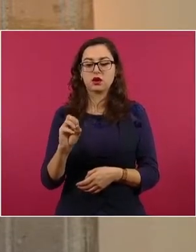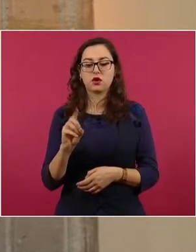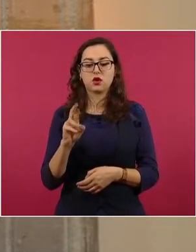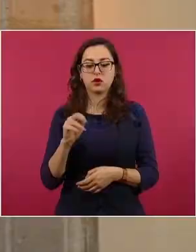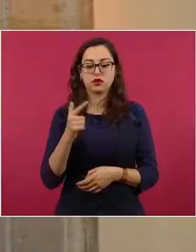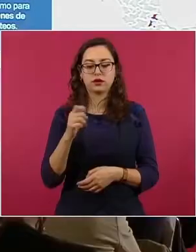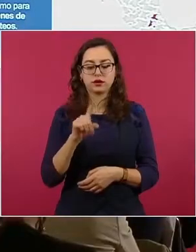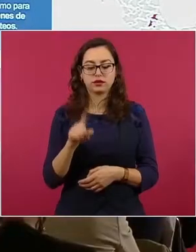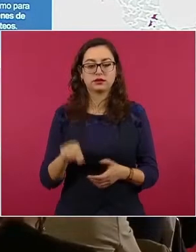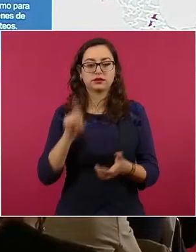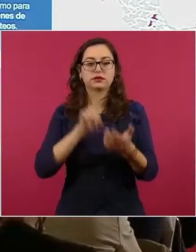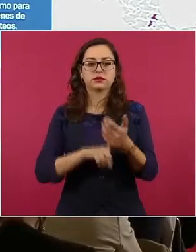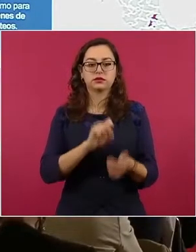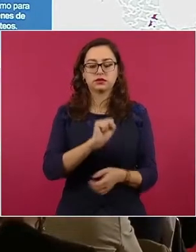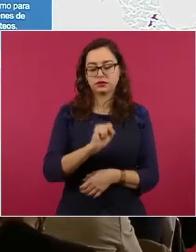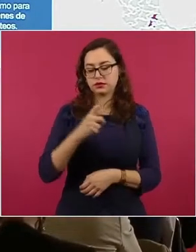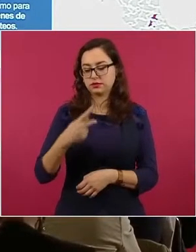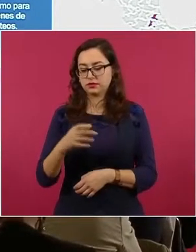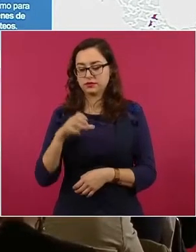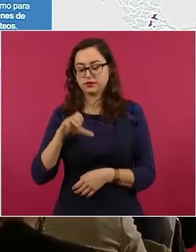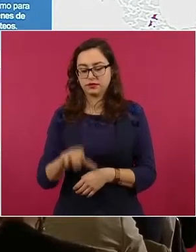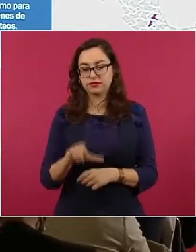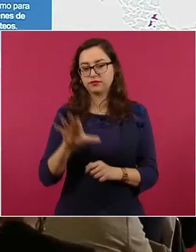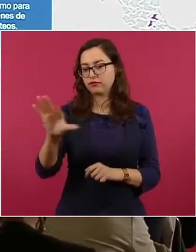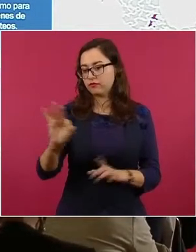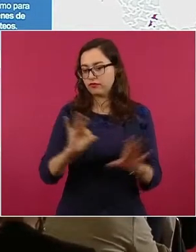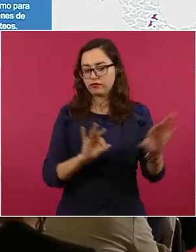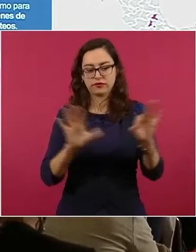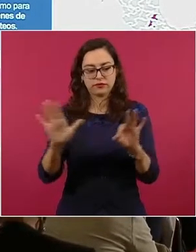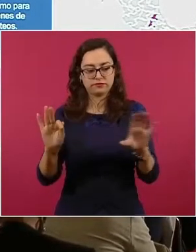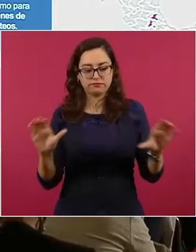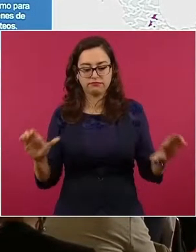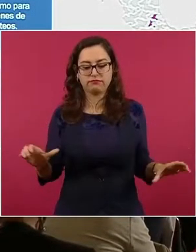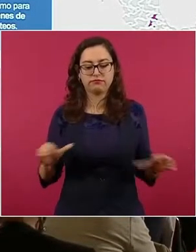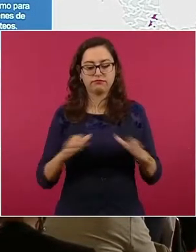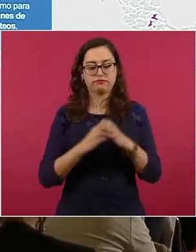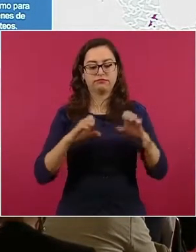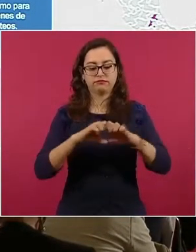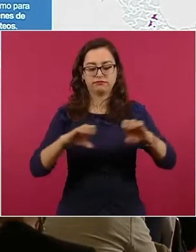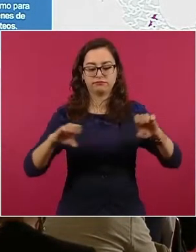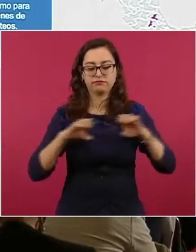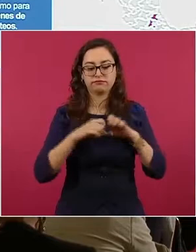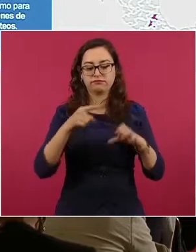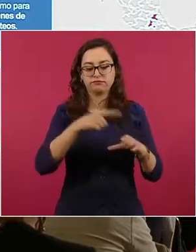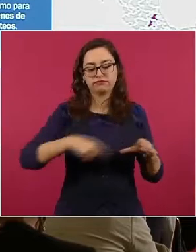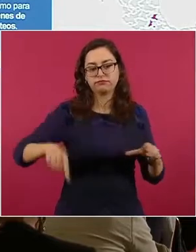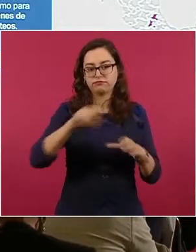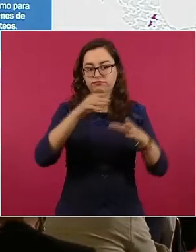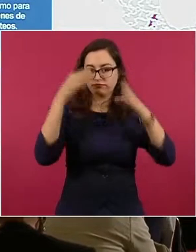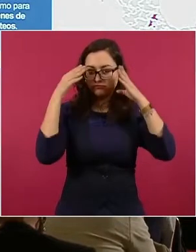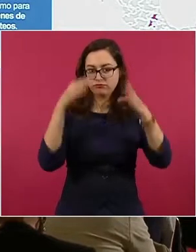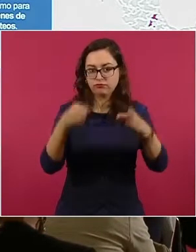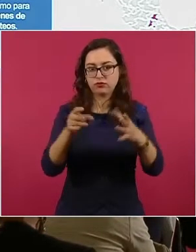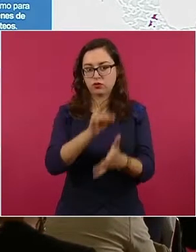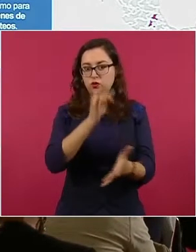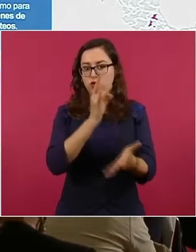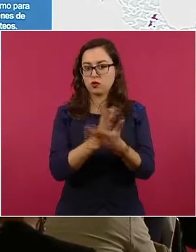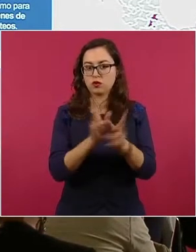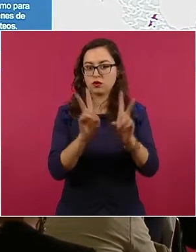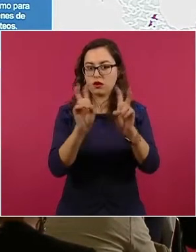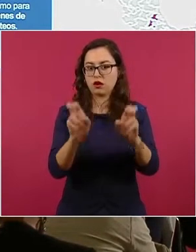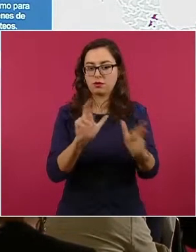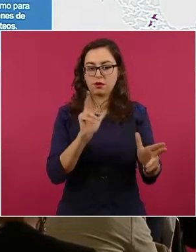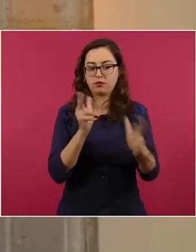Protección Ciudadana, un equipo interdisciplinario anti-homicidios en el marco de la Estrategia Nacional de Seguridad